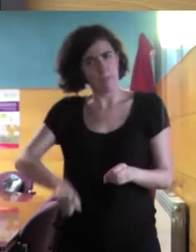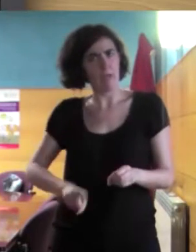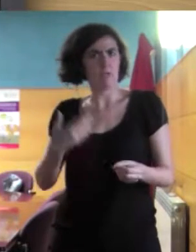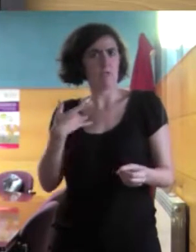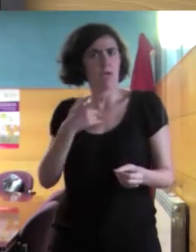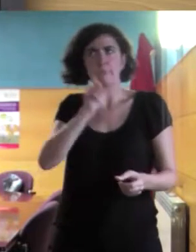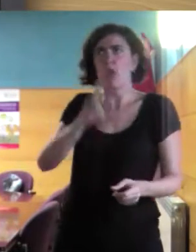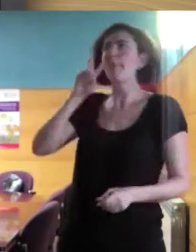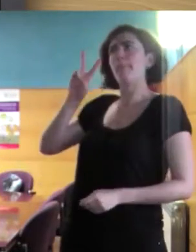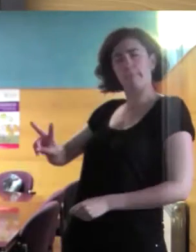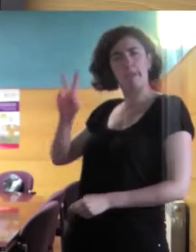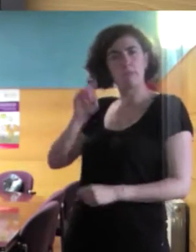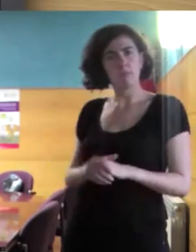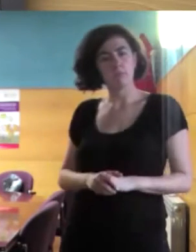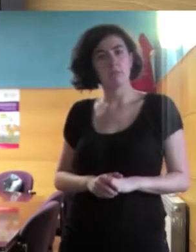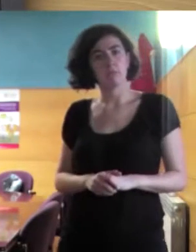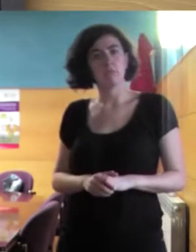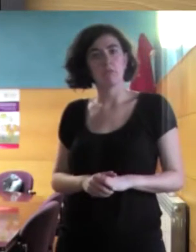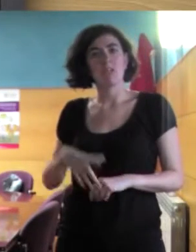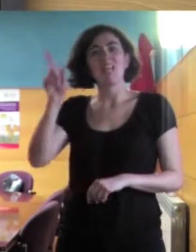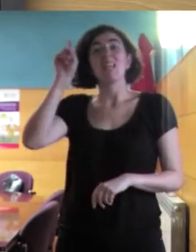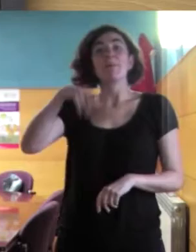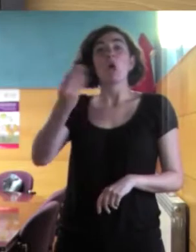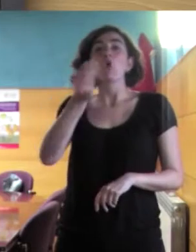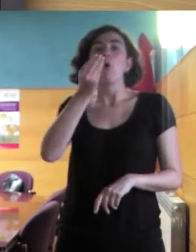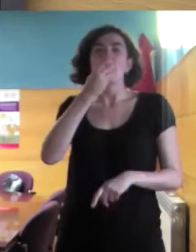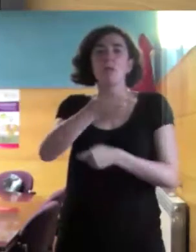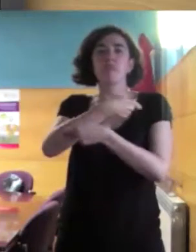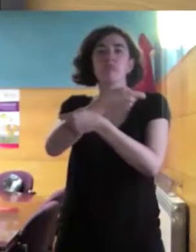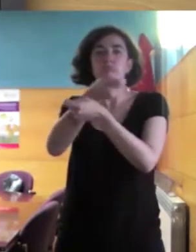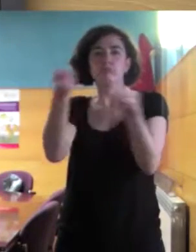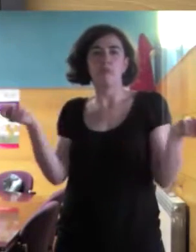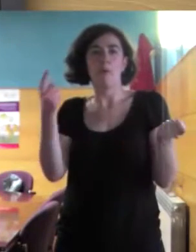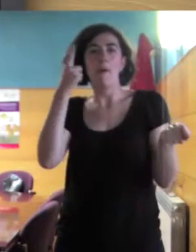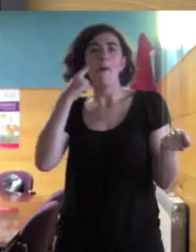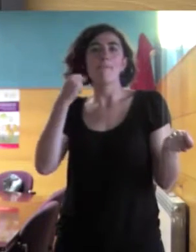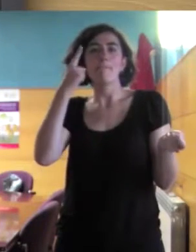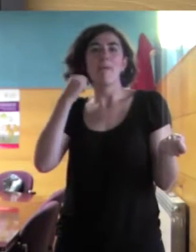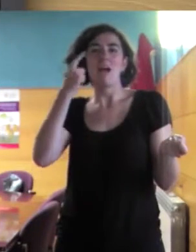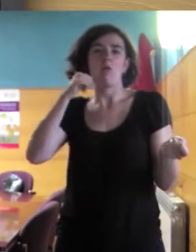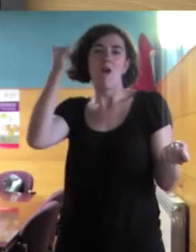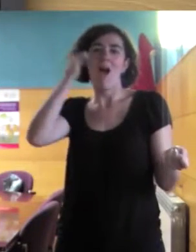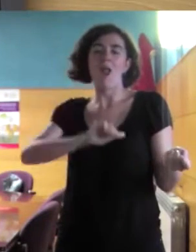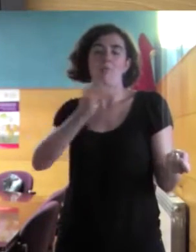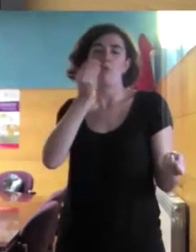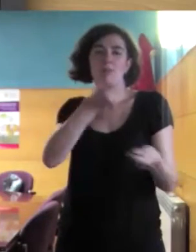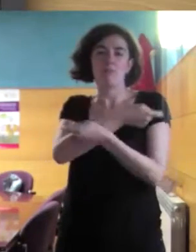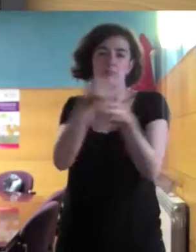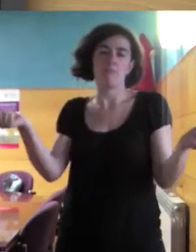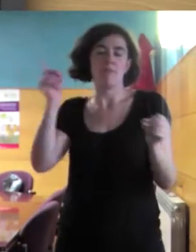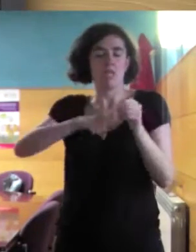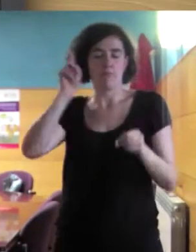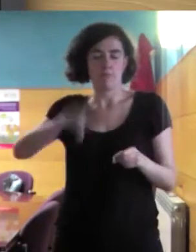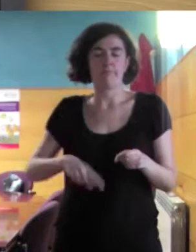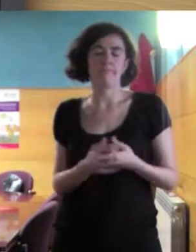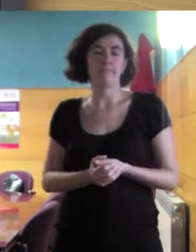También participamos en el reparto de alimentos del banco, del banco de Álava. También